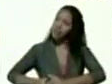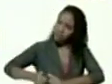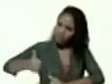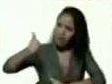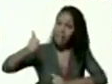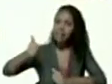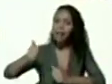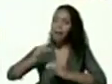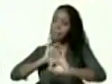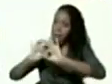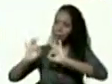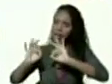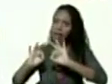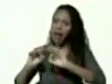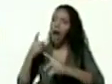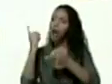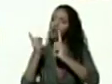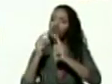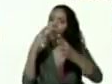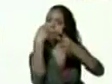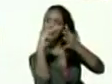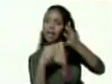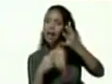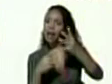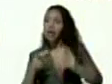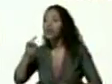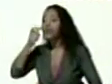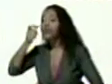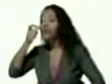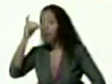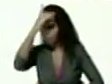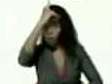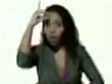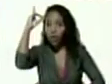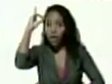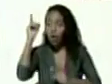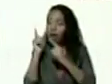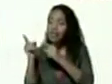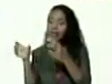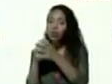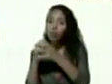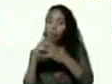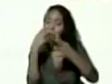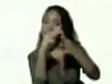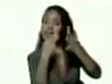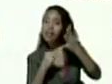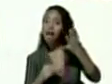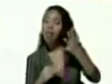un conjunto de materiales supervisados por Diosdado un conjunto de materiales